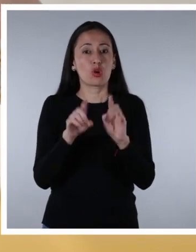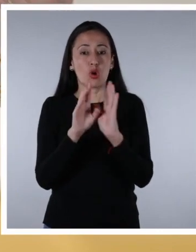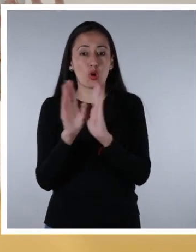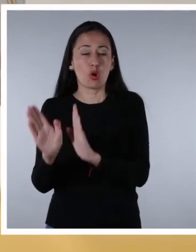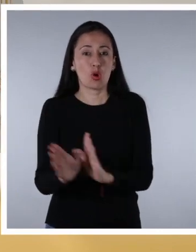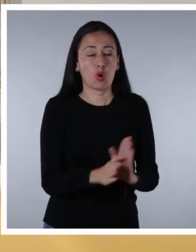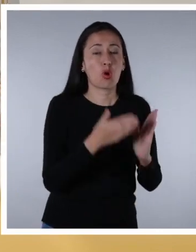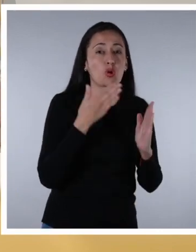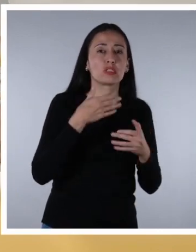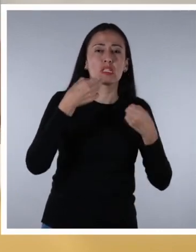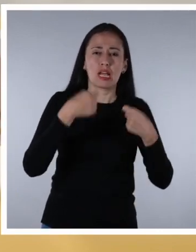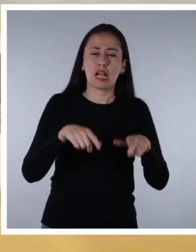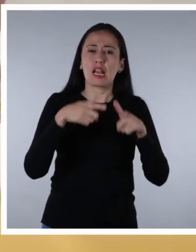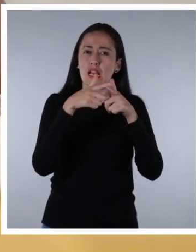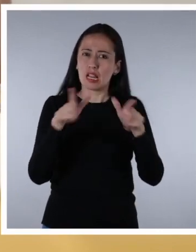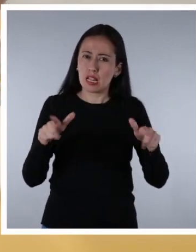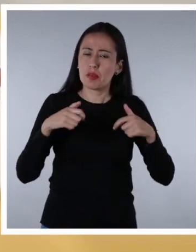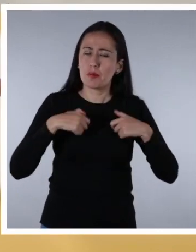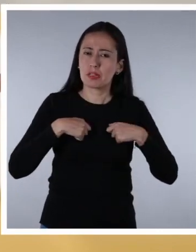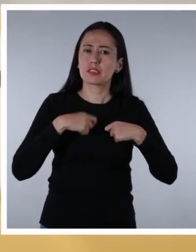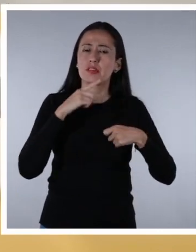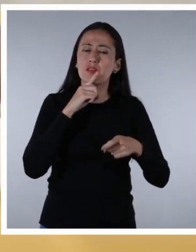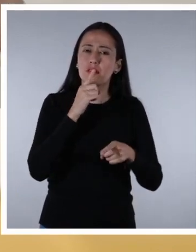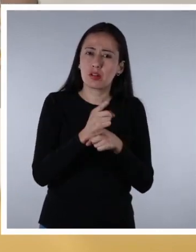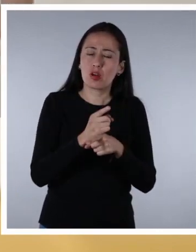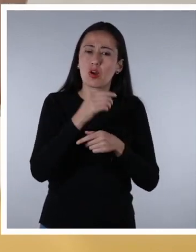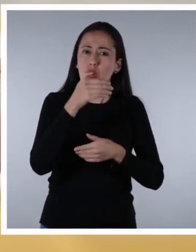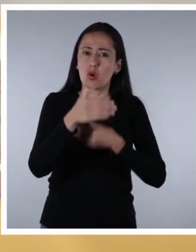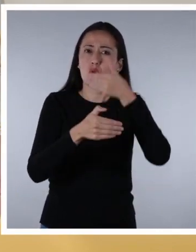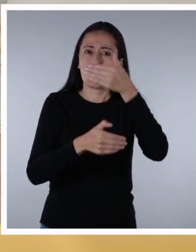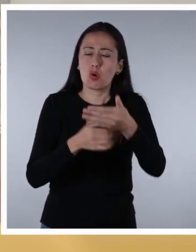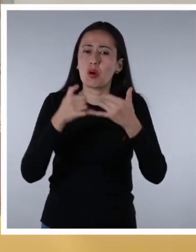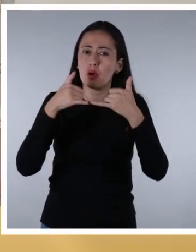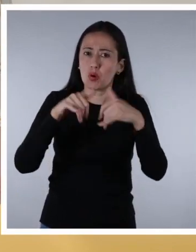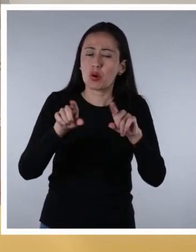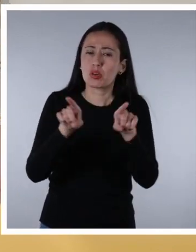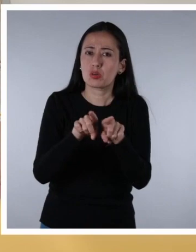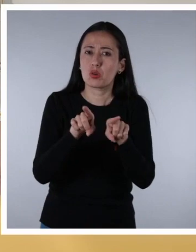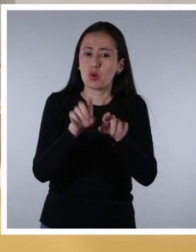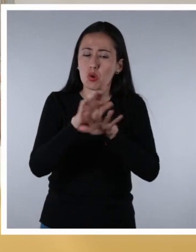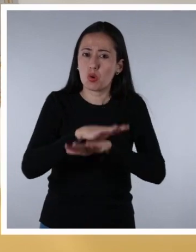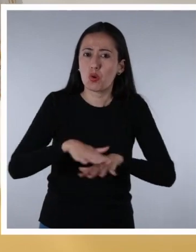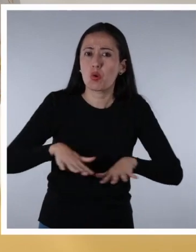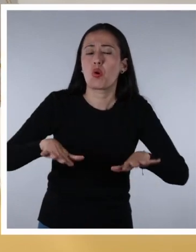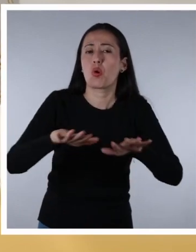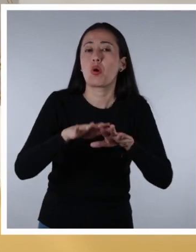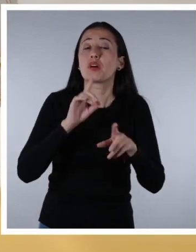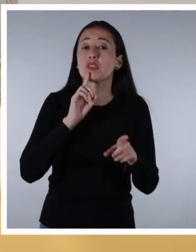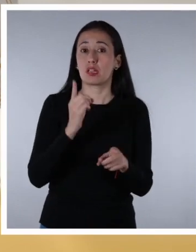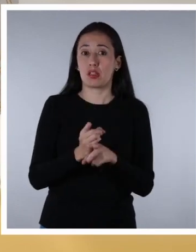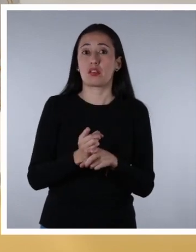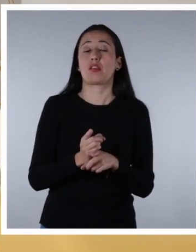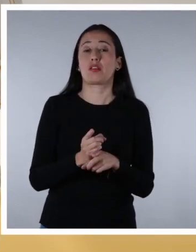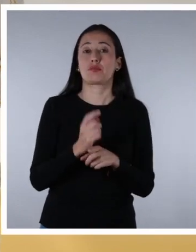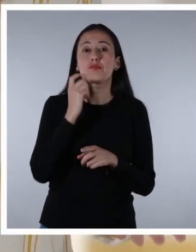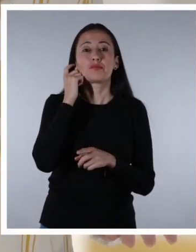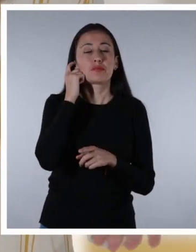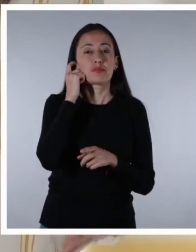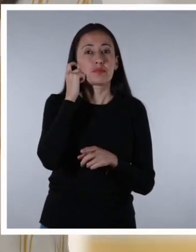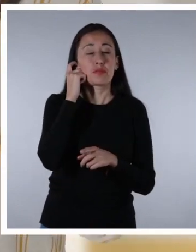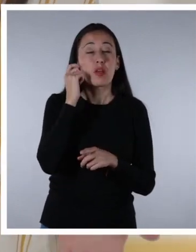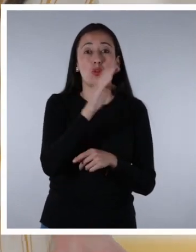hijos se sientan libres y seguros para hacer preguntas y con la seguridad de que serán contestadas con la verdad y seriedad del caso.